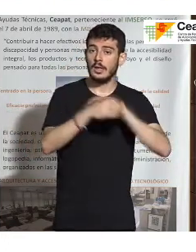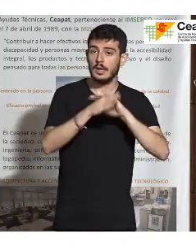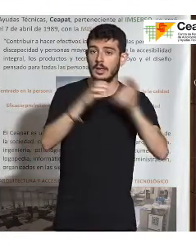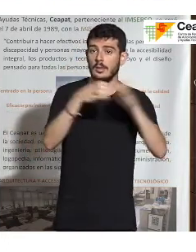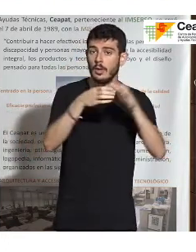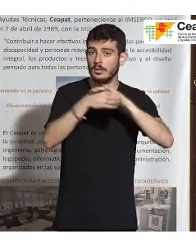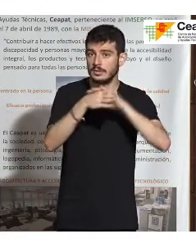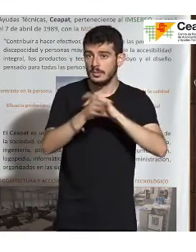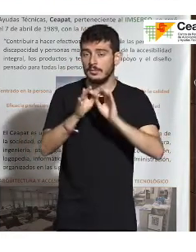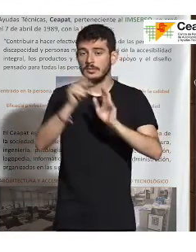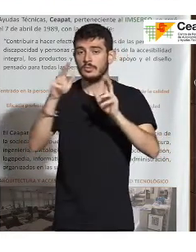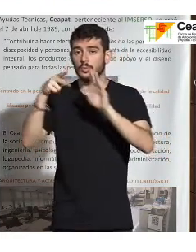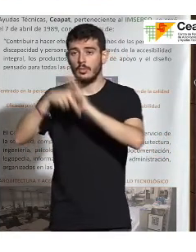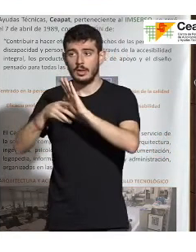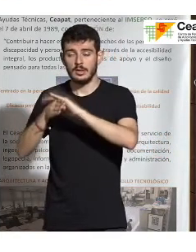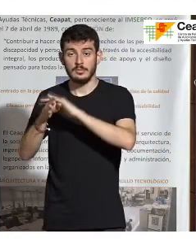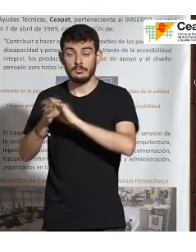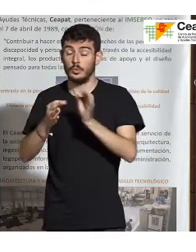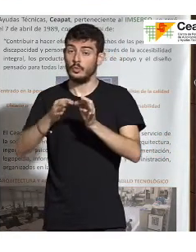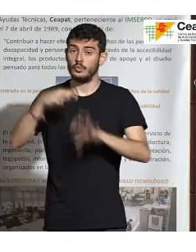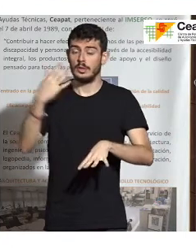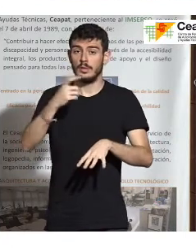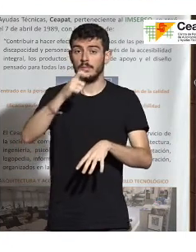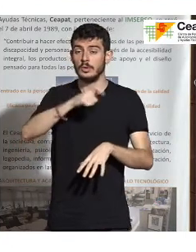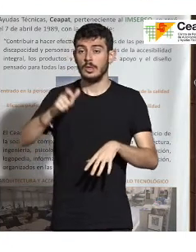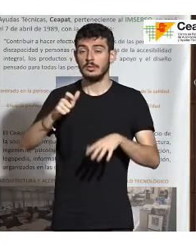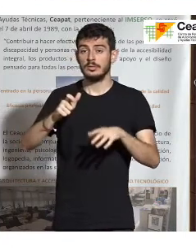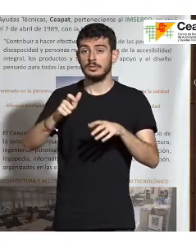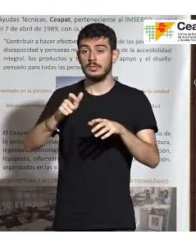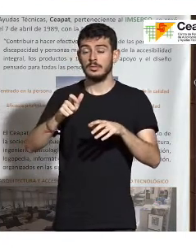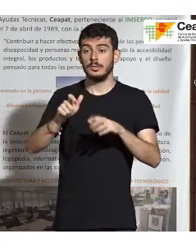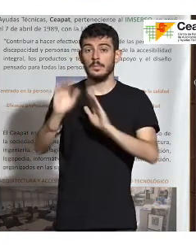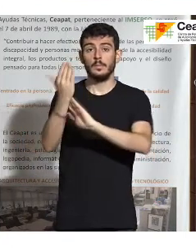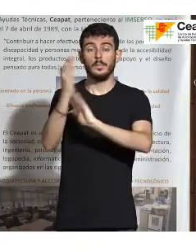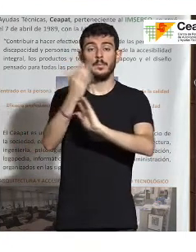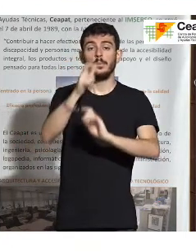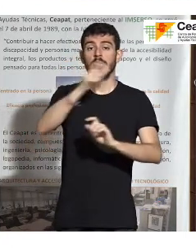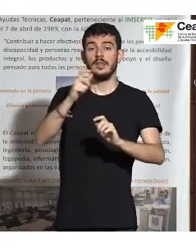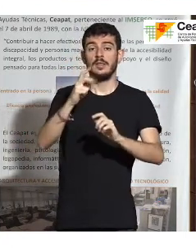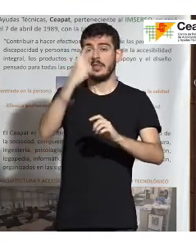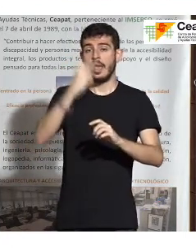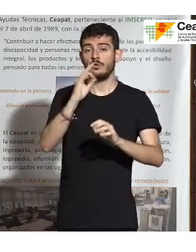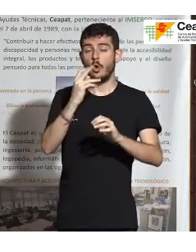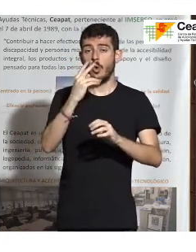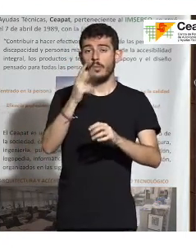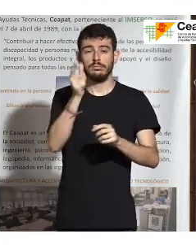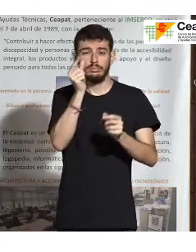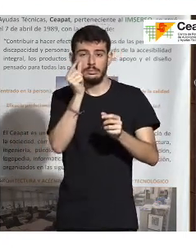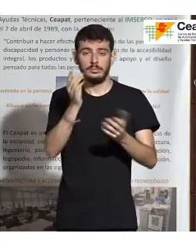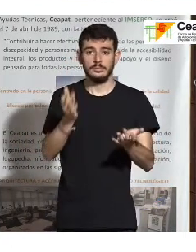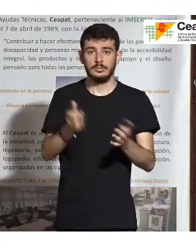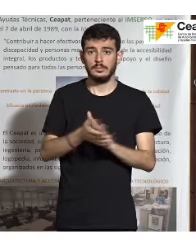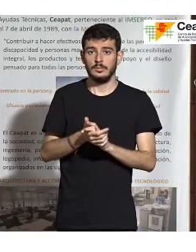¿Qué suerte tenemos ahí? Que contamos con personas que representan a personas ciegas o que ven poco, personas que